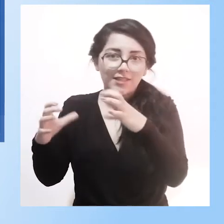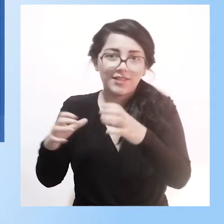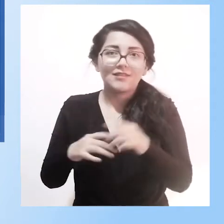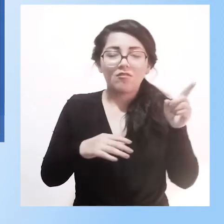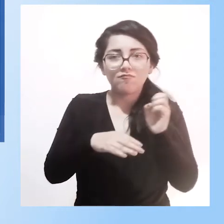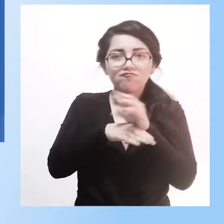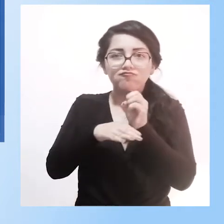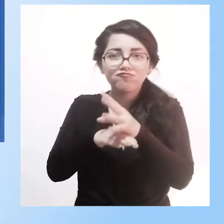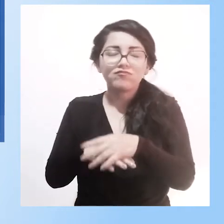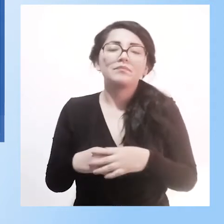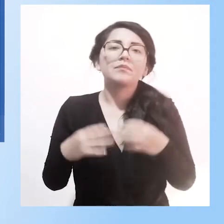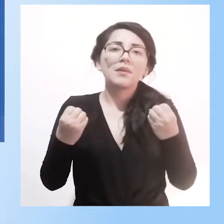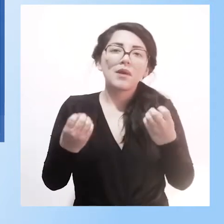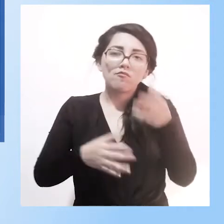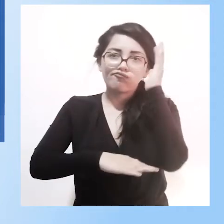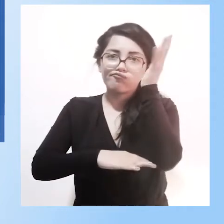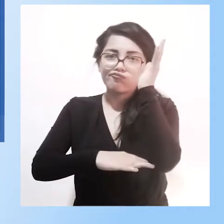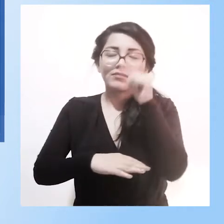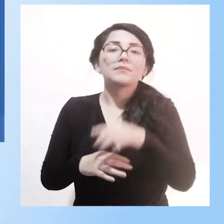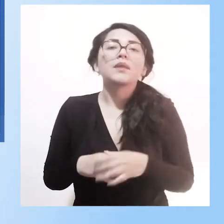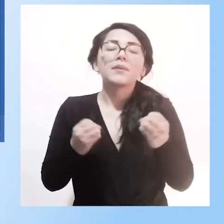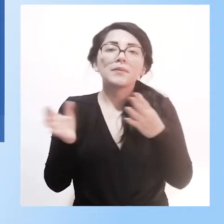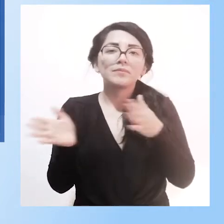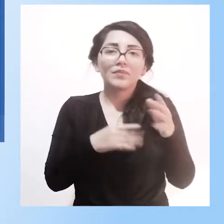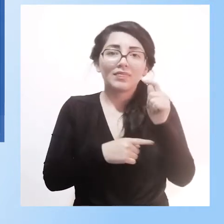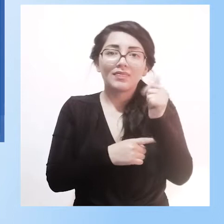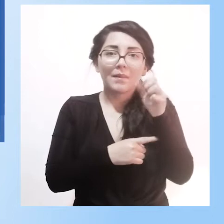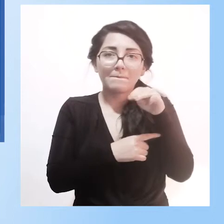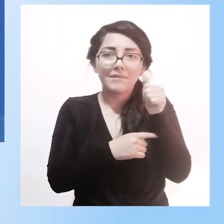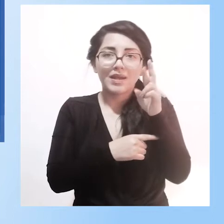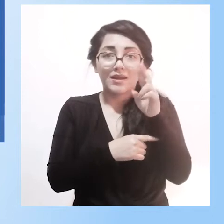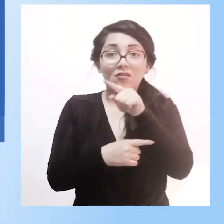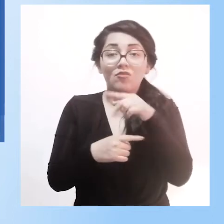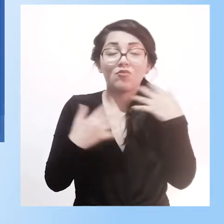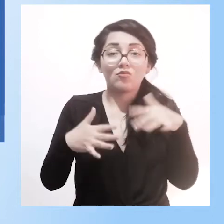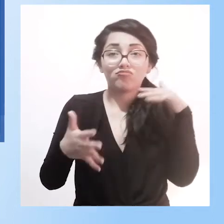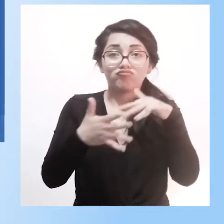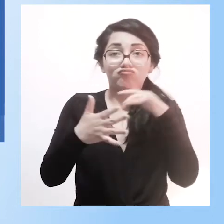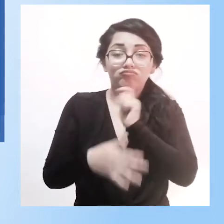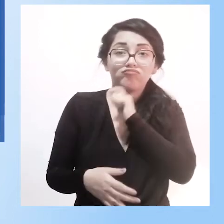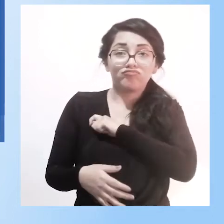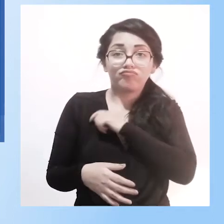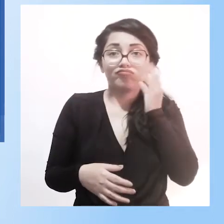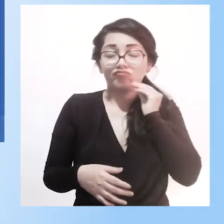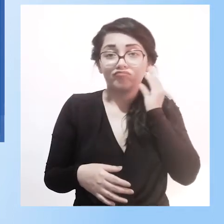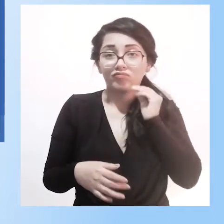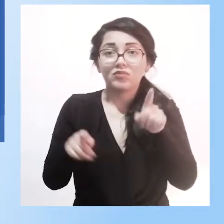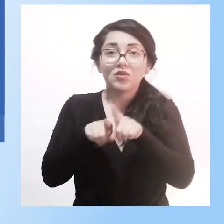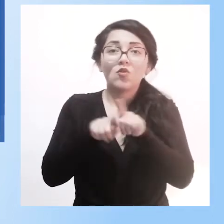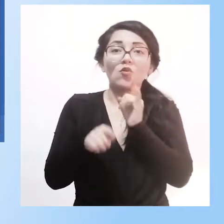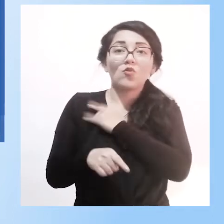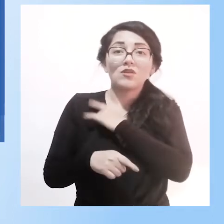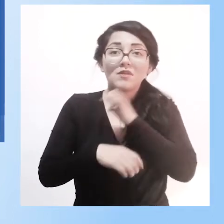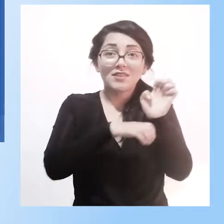Tamara Espinosa. Ella es máster en psicopedagogía de la Universidad de Barcelona. Psicóloga educativa de la Universidad Católica del Ecuador.